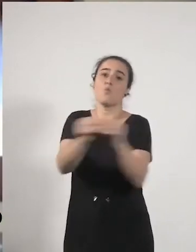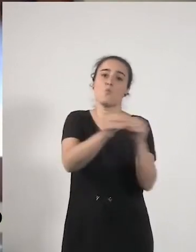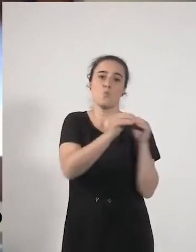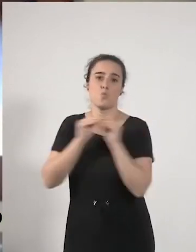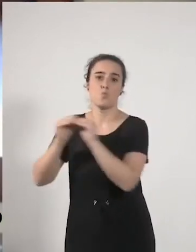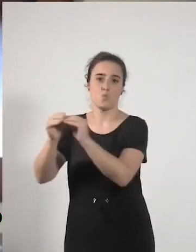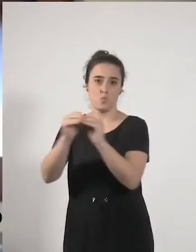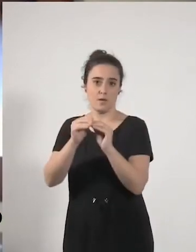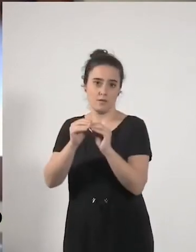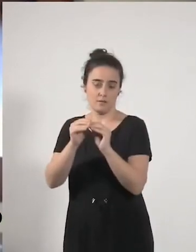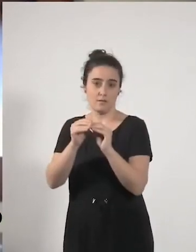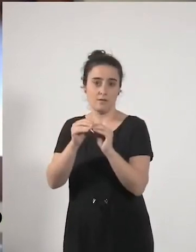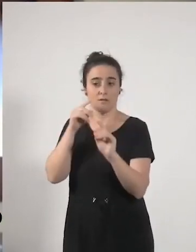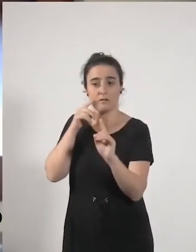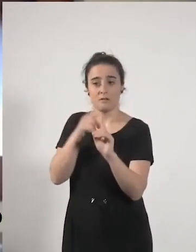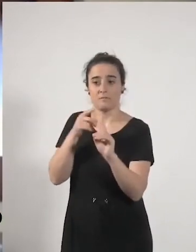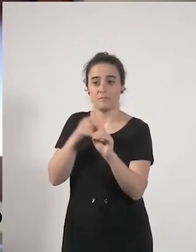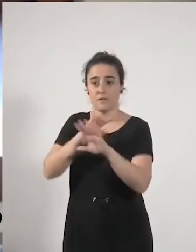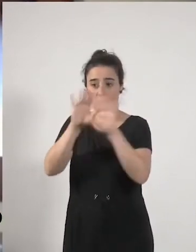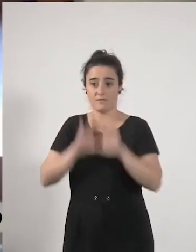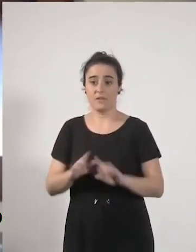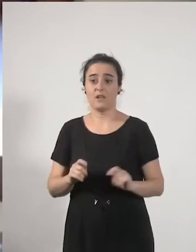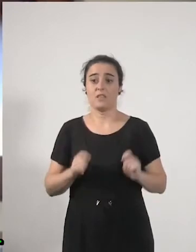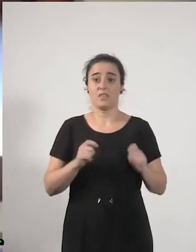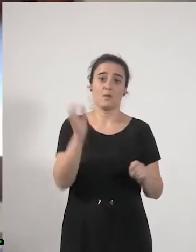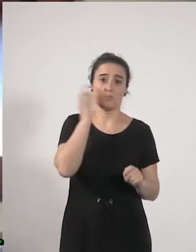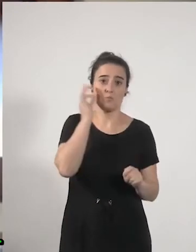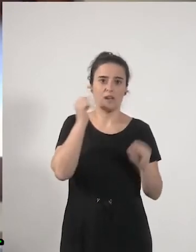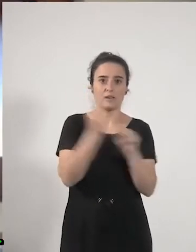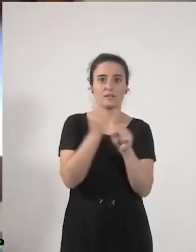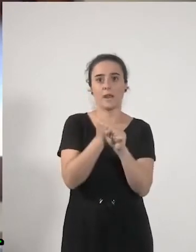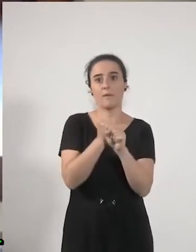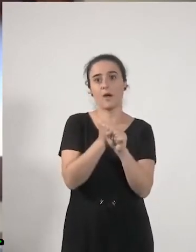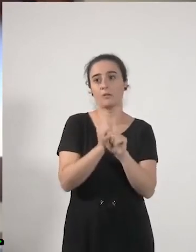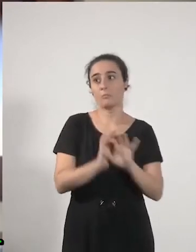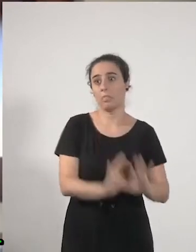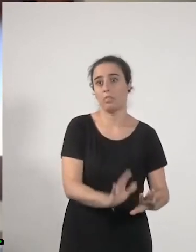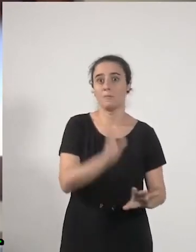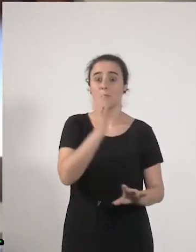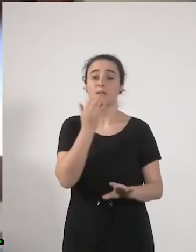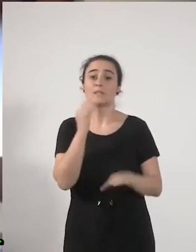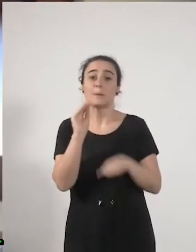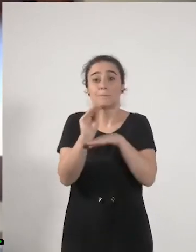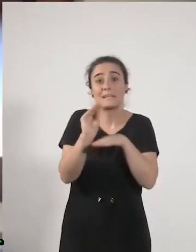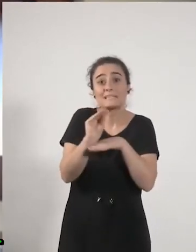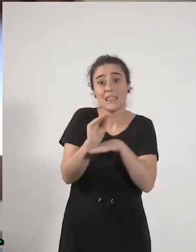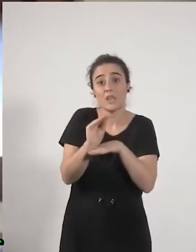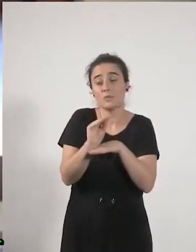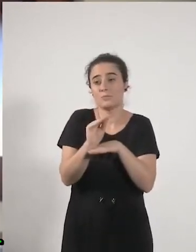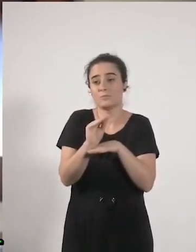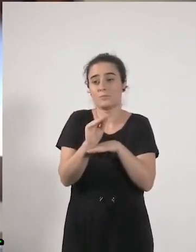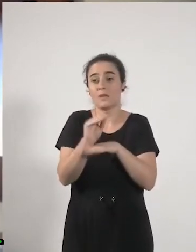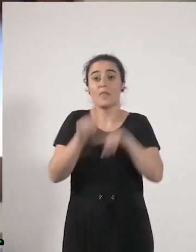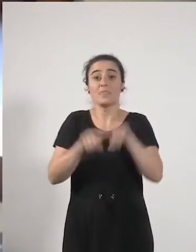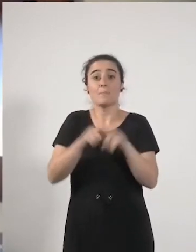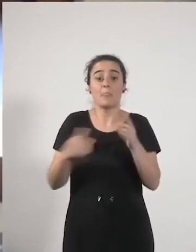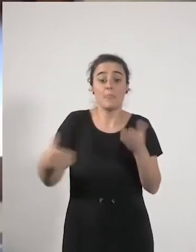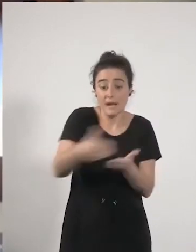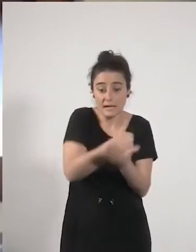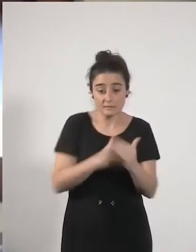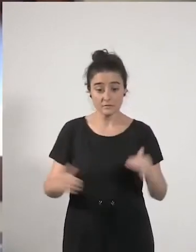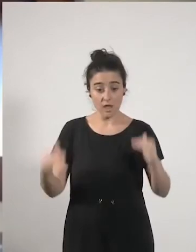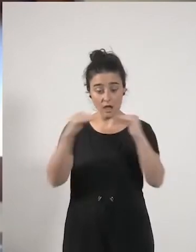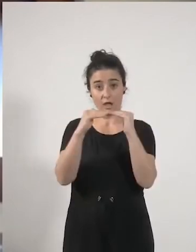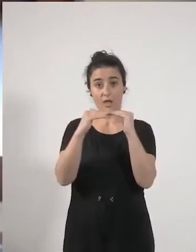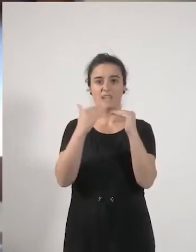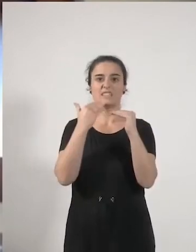un desincentivo al trabajo de las mujeres porque todas las prestaciones que son hasta un nivel de renta bueno si